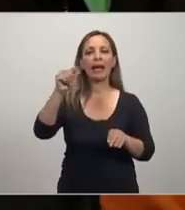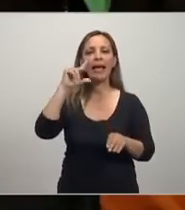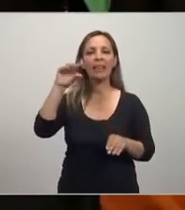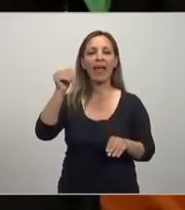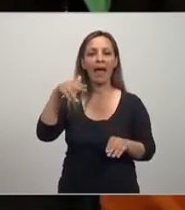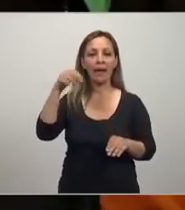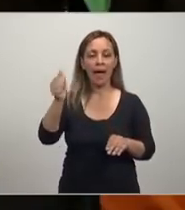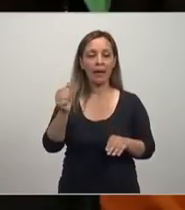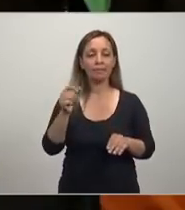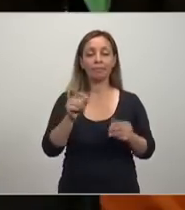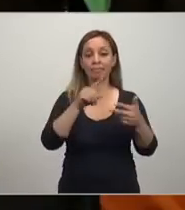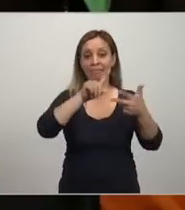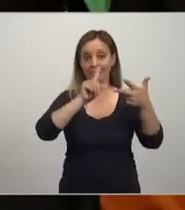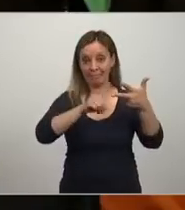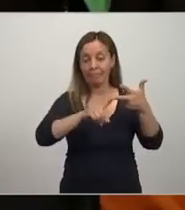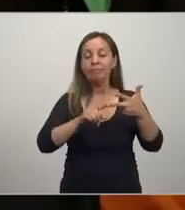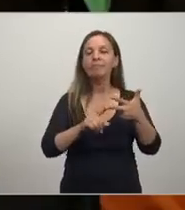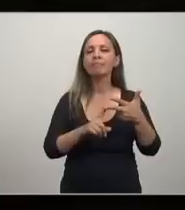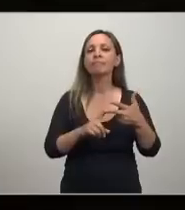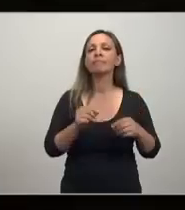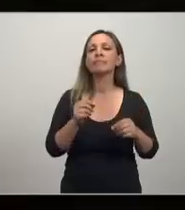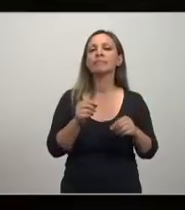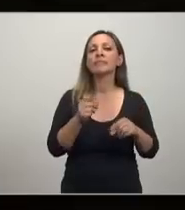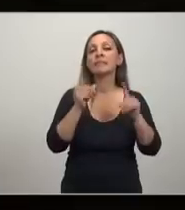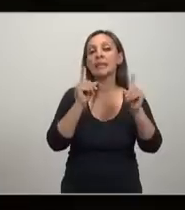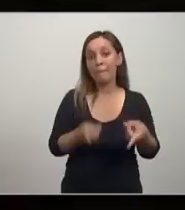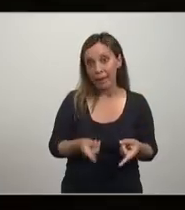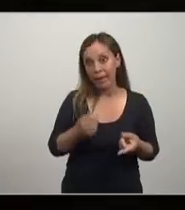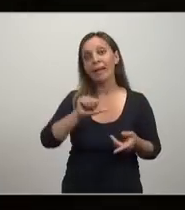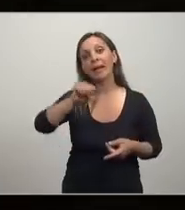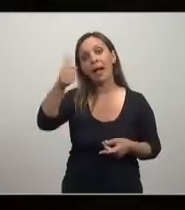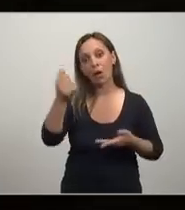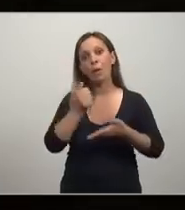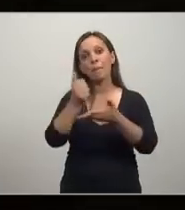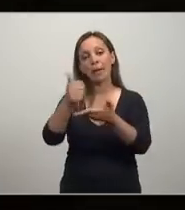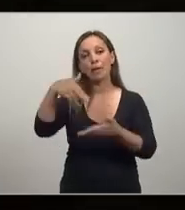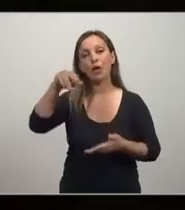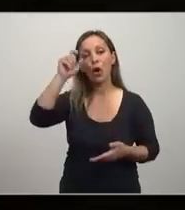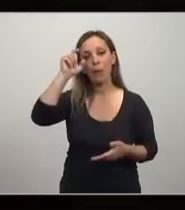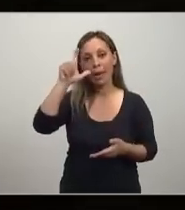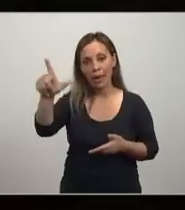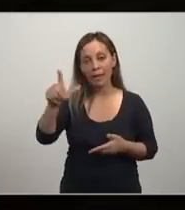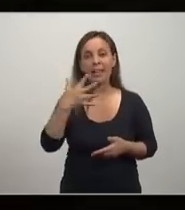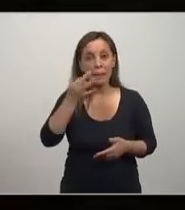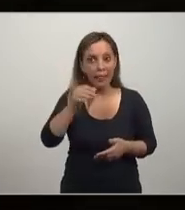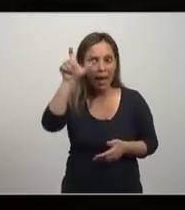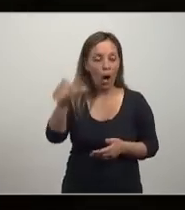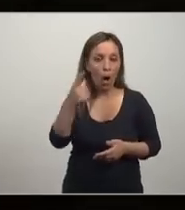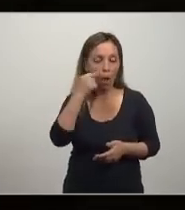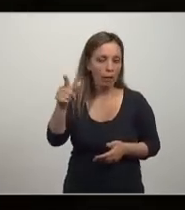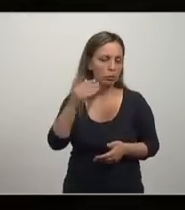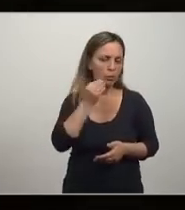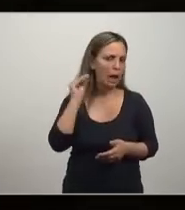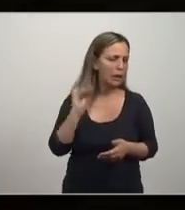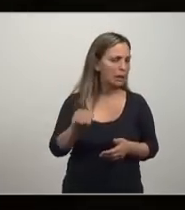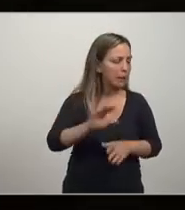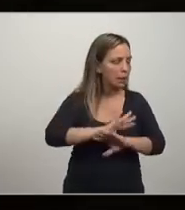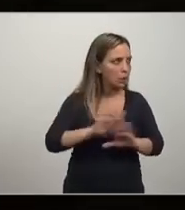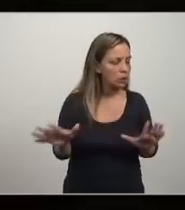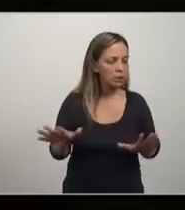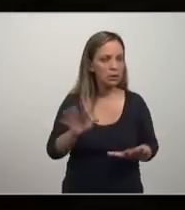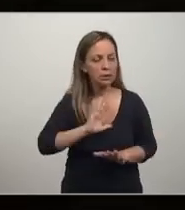de Robert Barro que ya mismo le el premio Nobel también sería un desastre porque es más antipatiquísimo ese tipo un saco de plomo